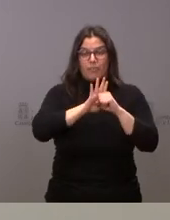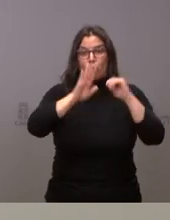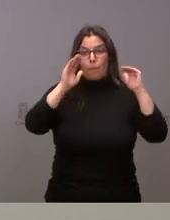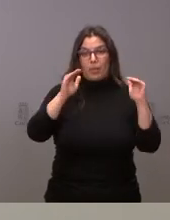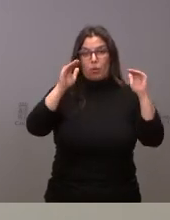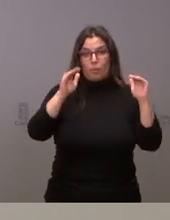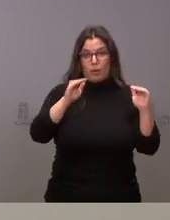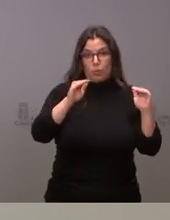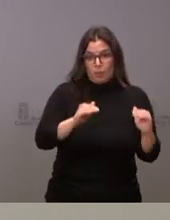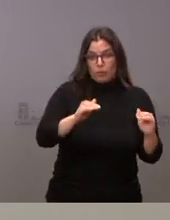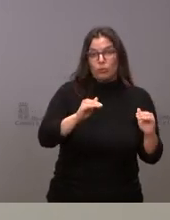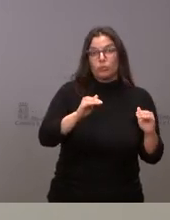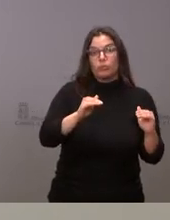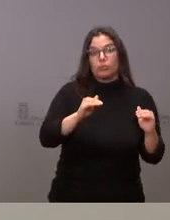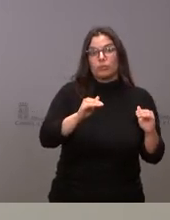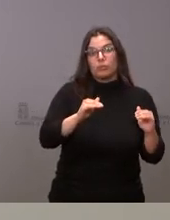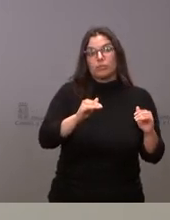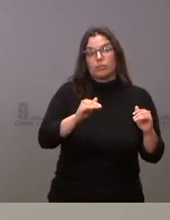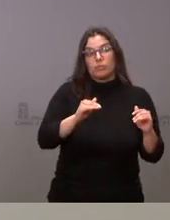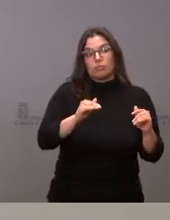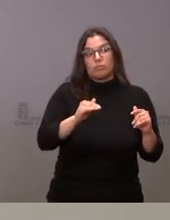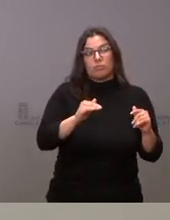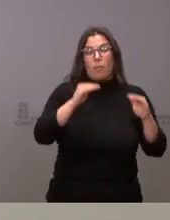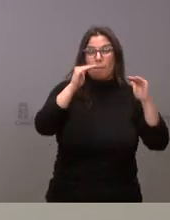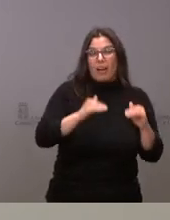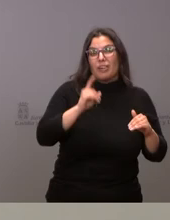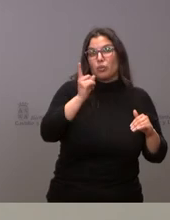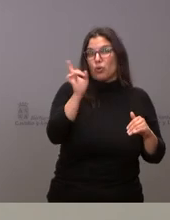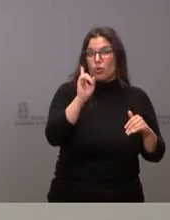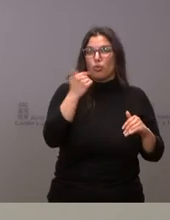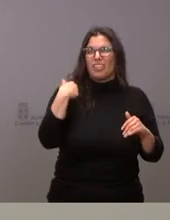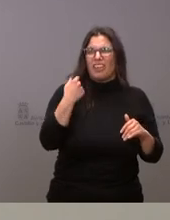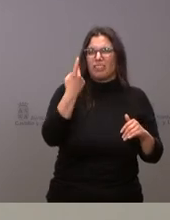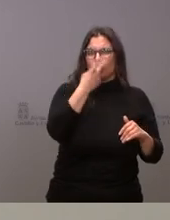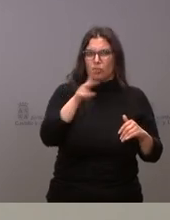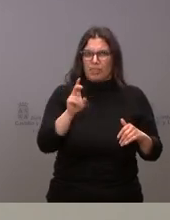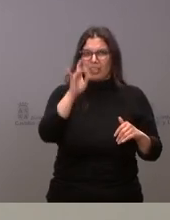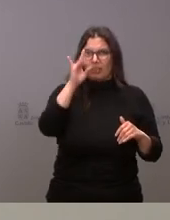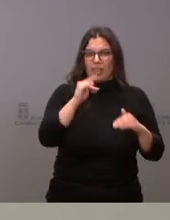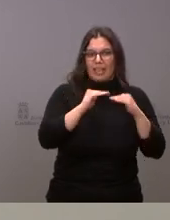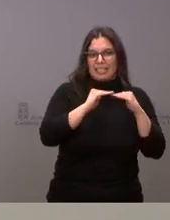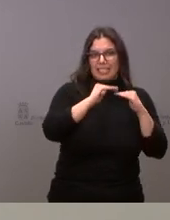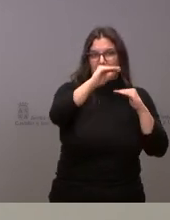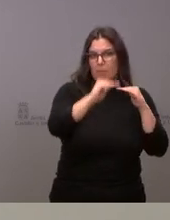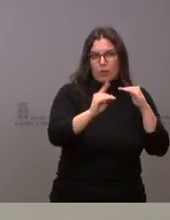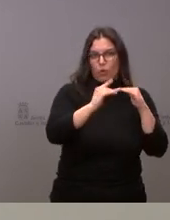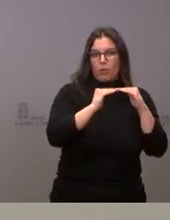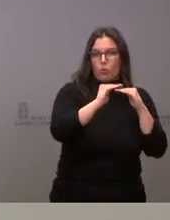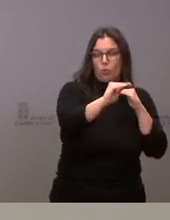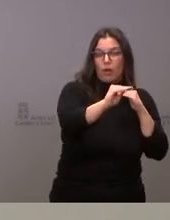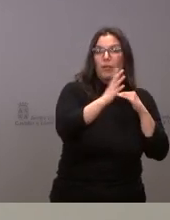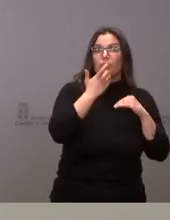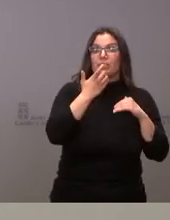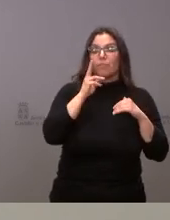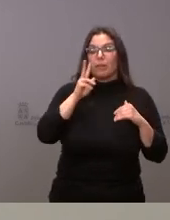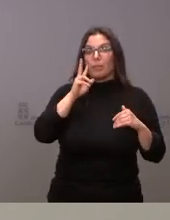y no solamente la bajada de incidencia porque como les digo llevamos ya unos 15 días donde se ha estabilizado esa bajada sino sobre todo a medida que se